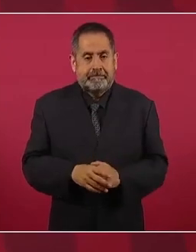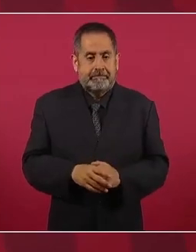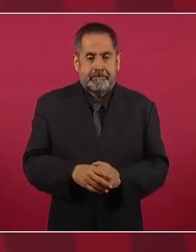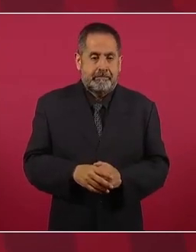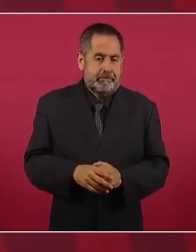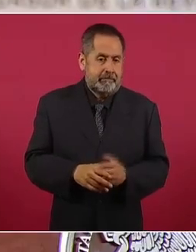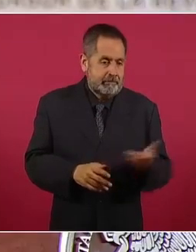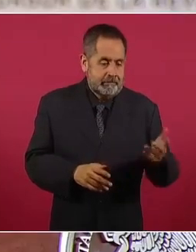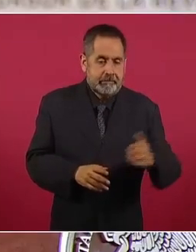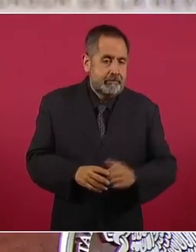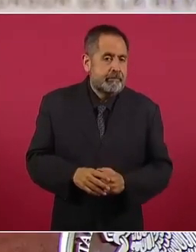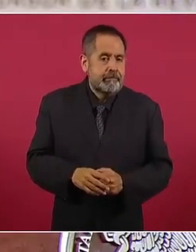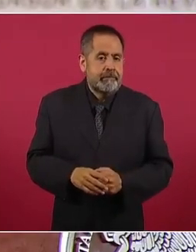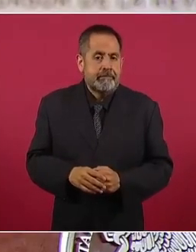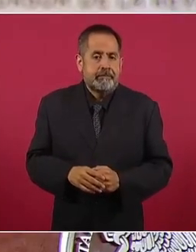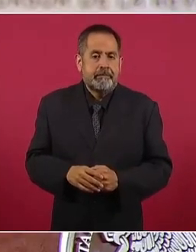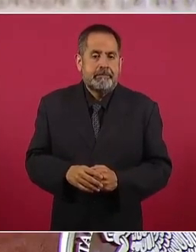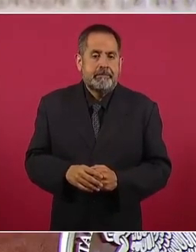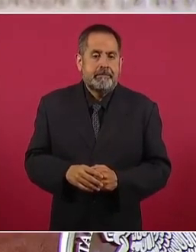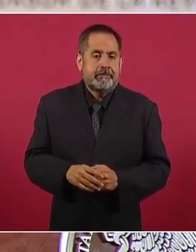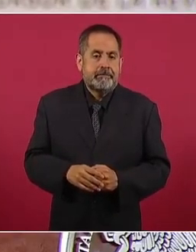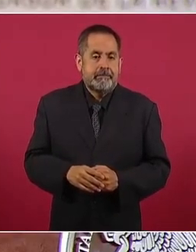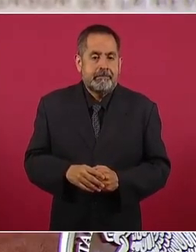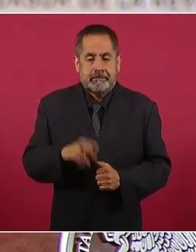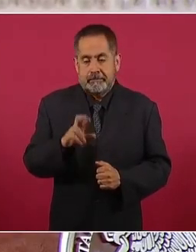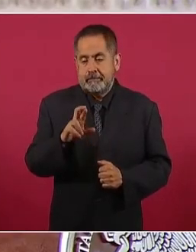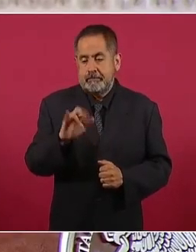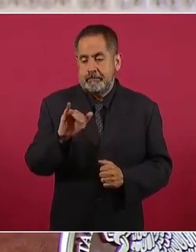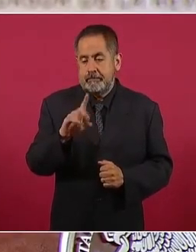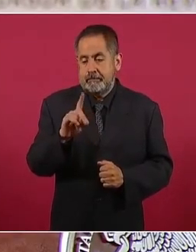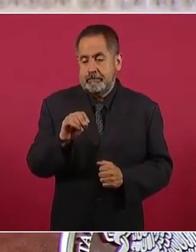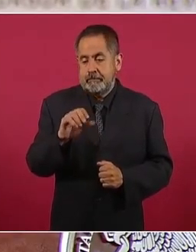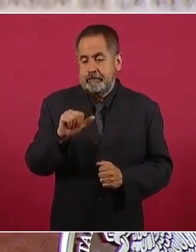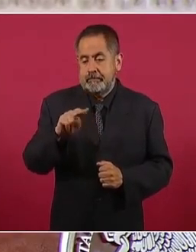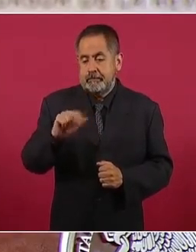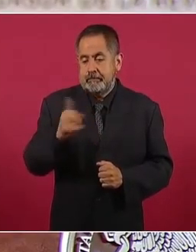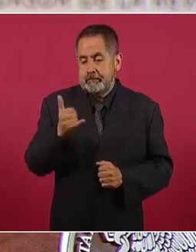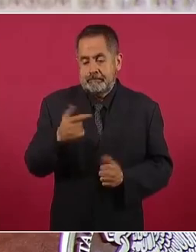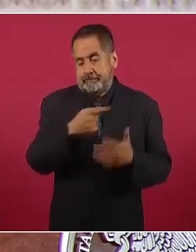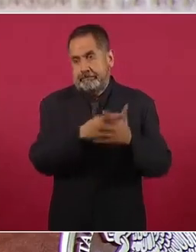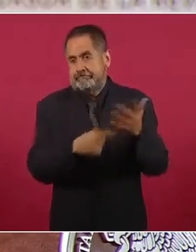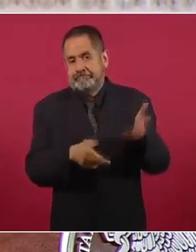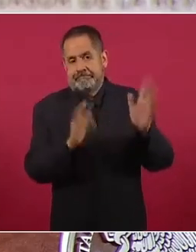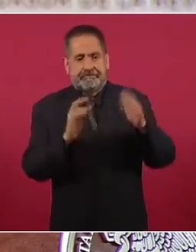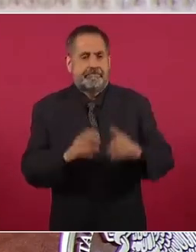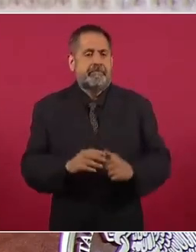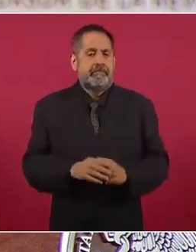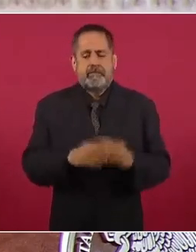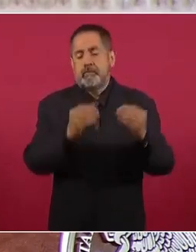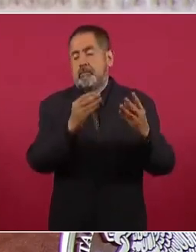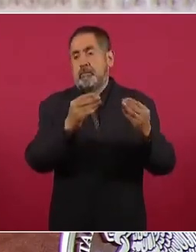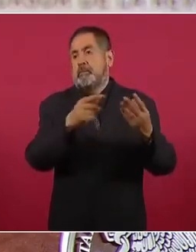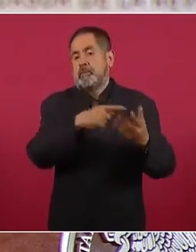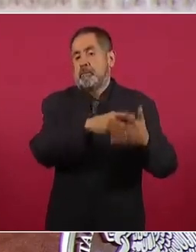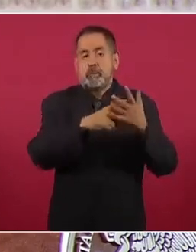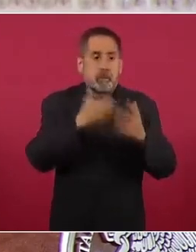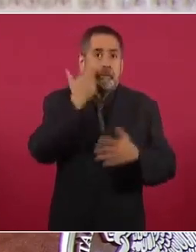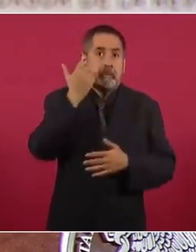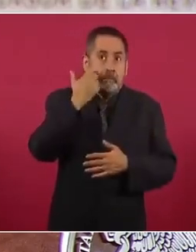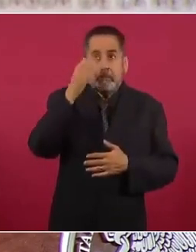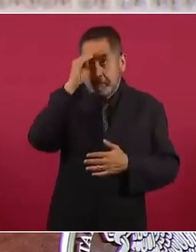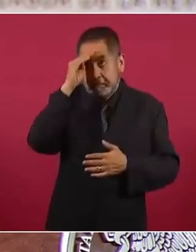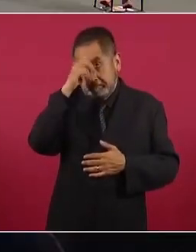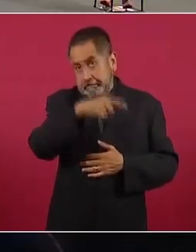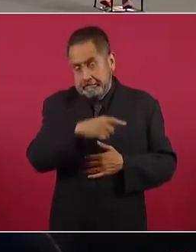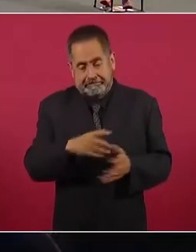Sí, desde luego, Ricardo Anaya, o sea, muchos que están planteando entonces